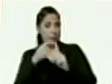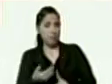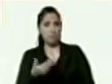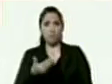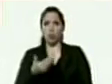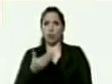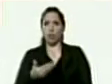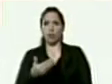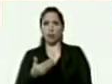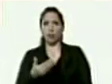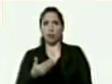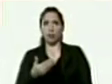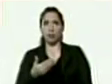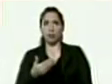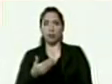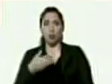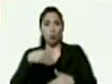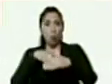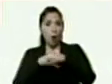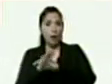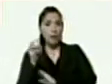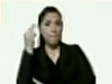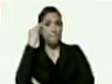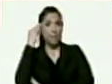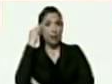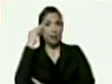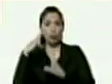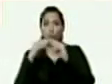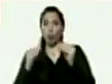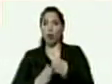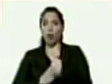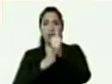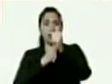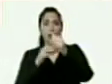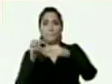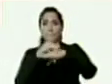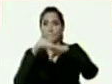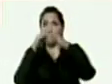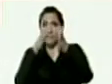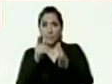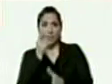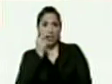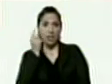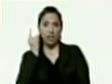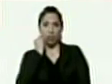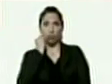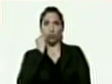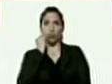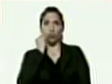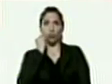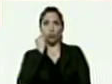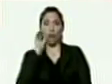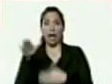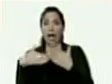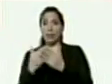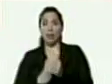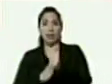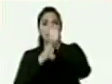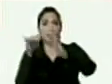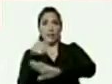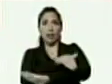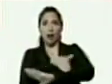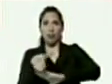grábense en la mente todos los líderes desde los ministros y ministras hasta los líderes de calle